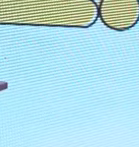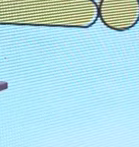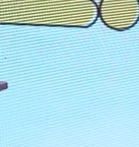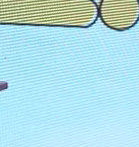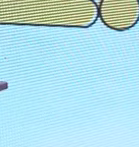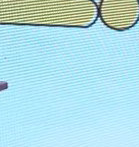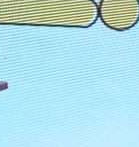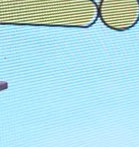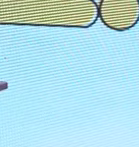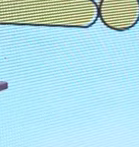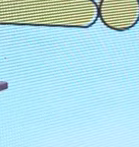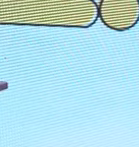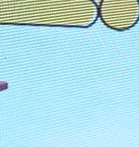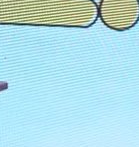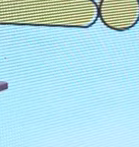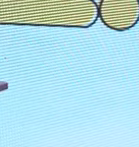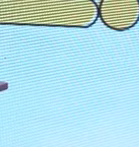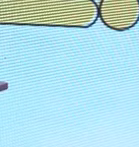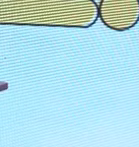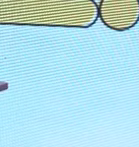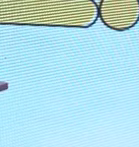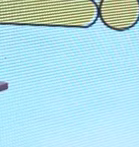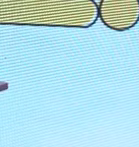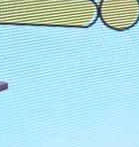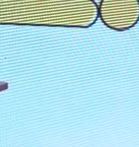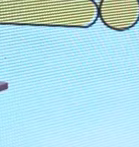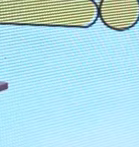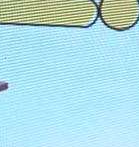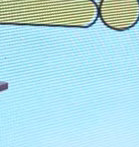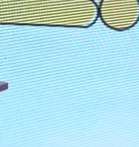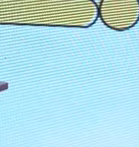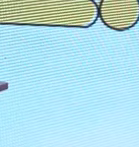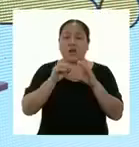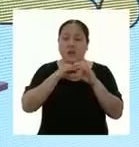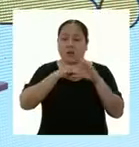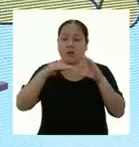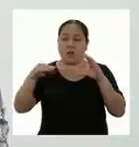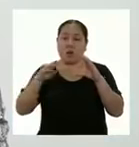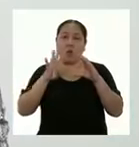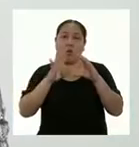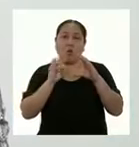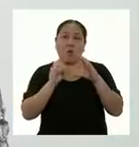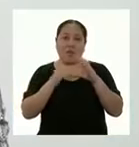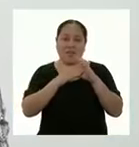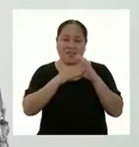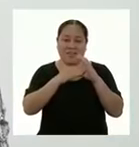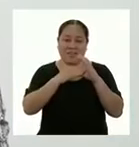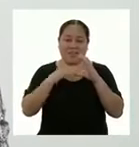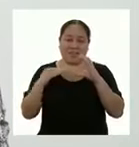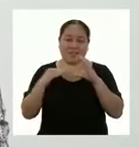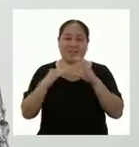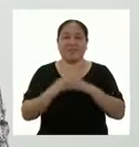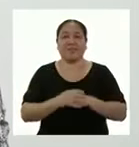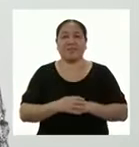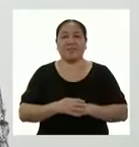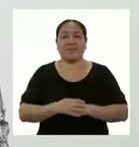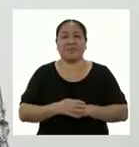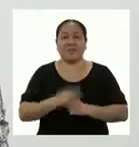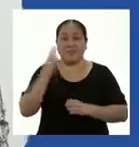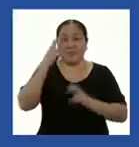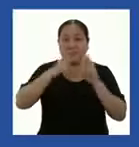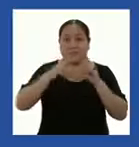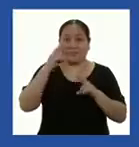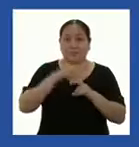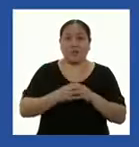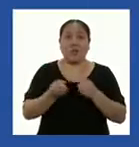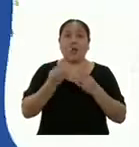el diámetro del círculo es igual a uno de los lados del cuadrado, que miden 40 centímetros. Ahora usaremos la fórmula para calcular la longitud